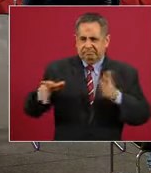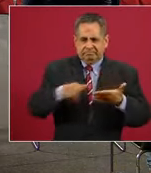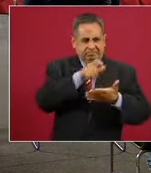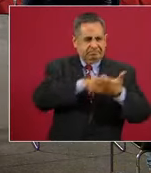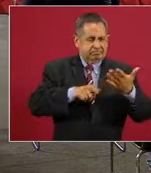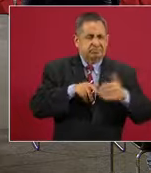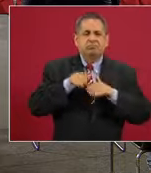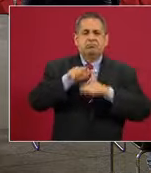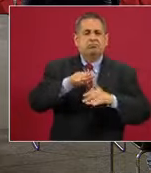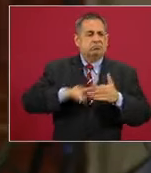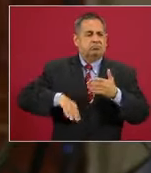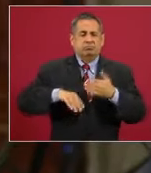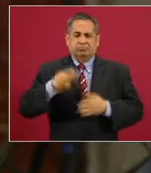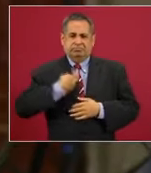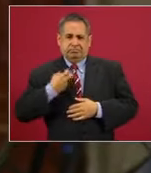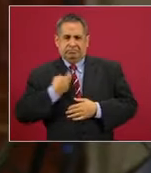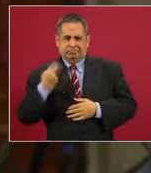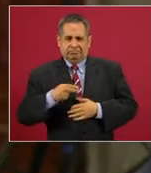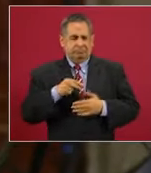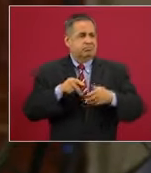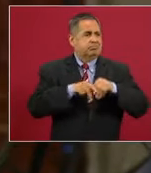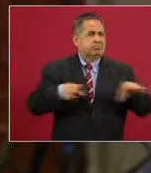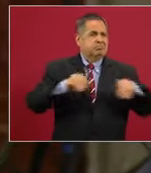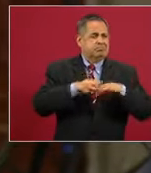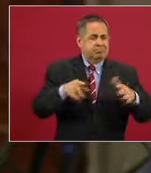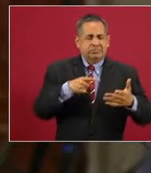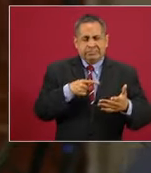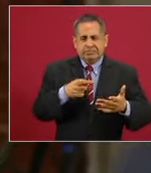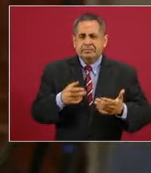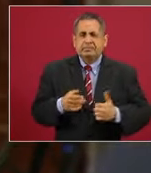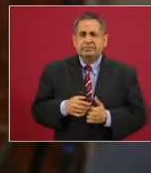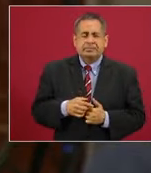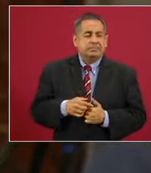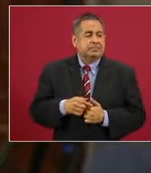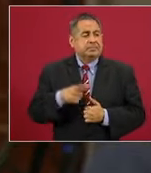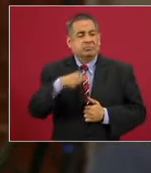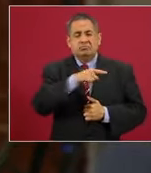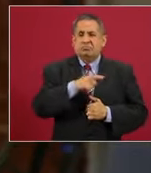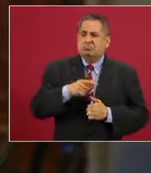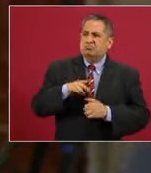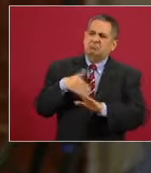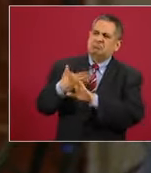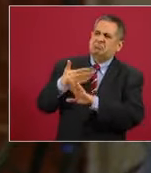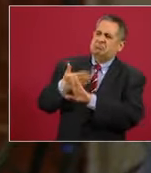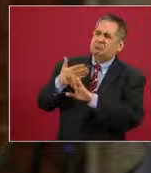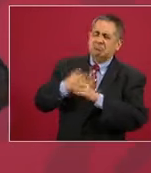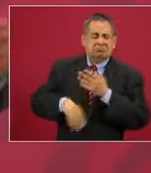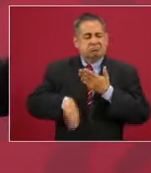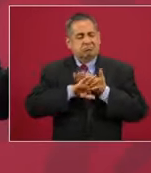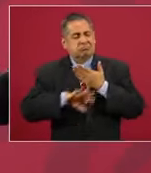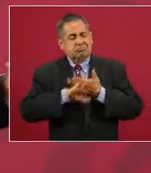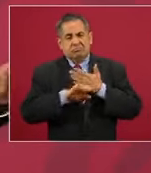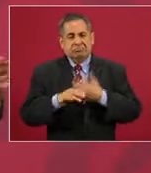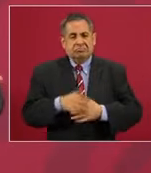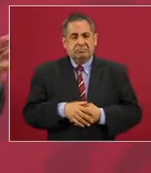a nosotros, que se dedican a atacarnos, la